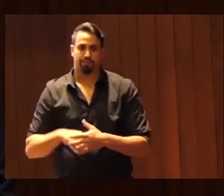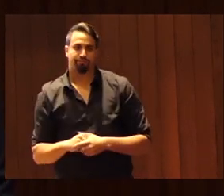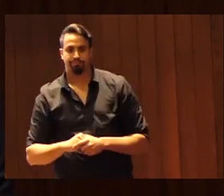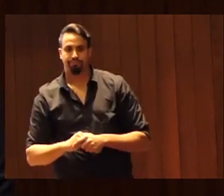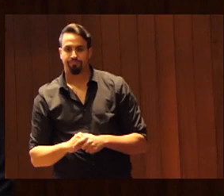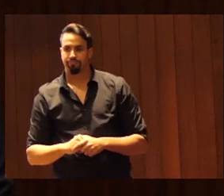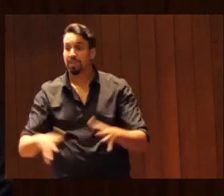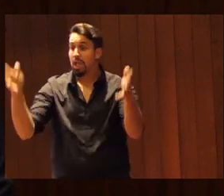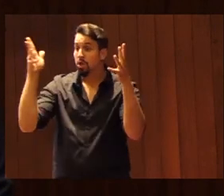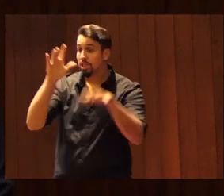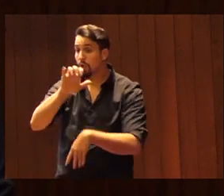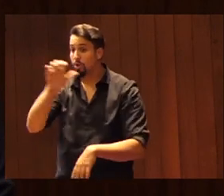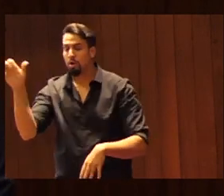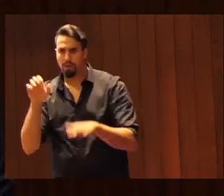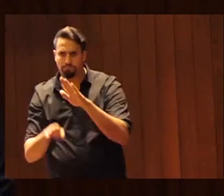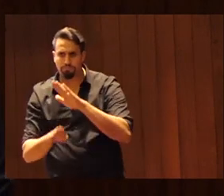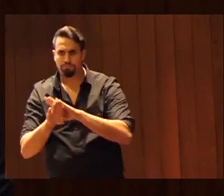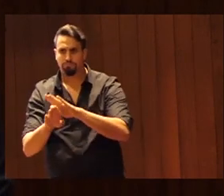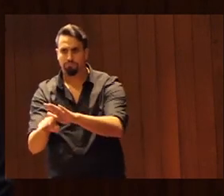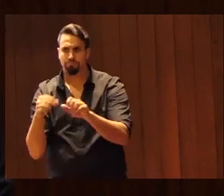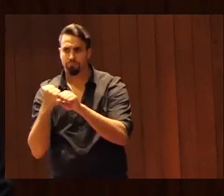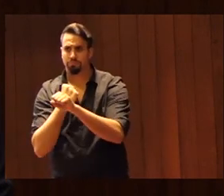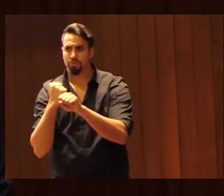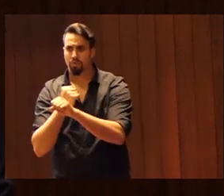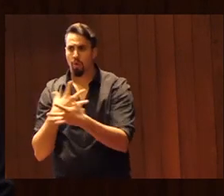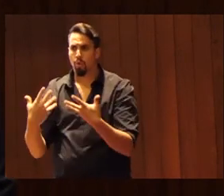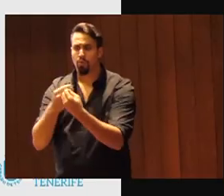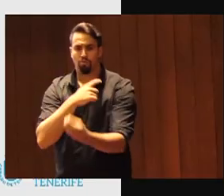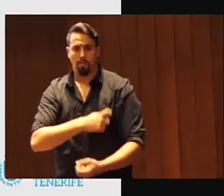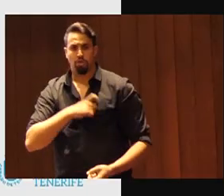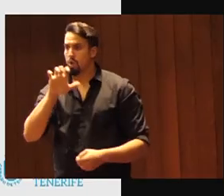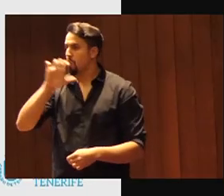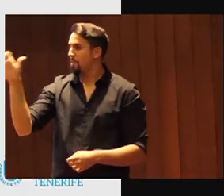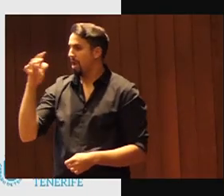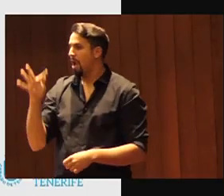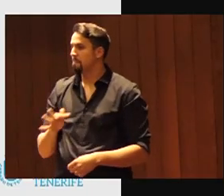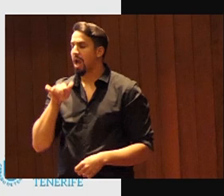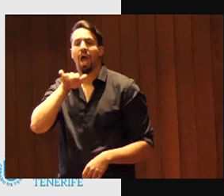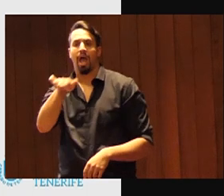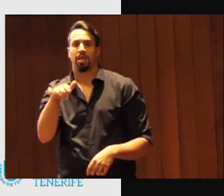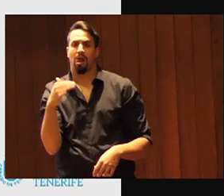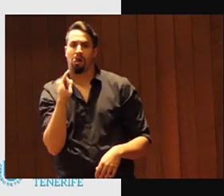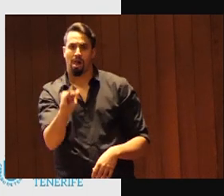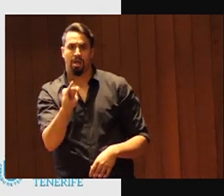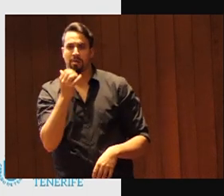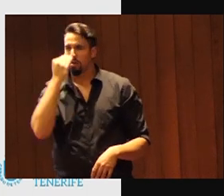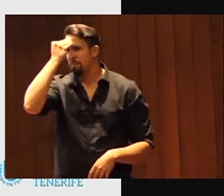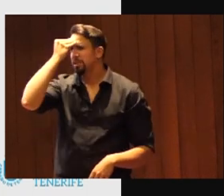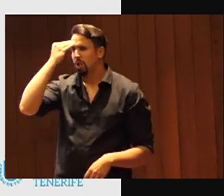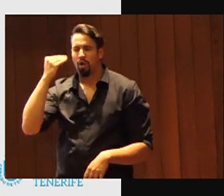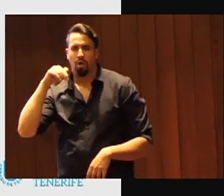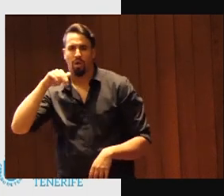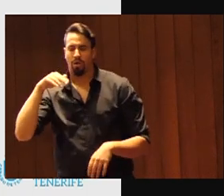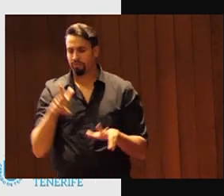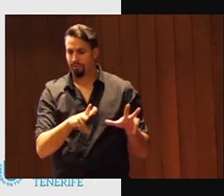El Consejo de Europa ha seguido trabajando junto con la Comisión Europea donde ya además existen unas, ahora creo que va a terminar justo